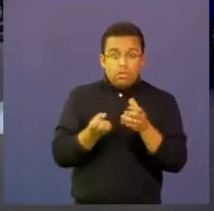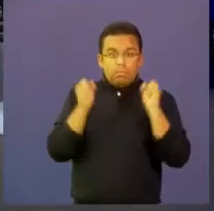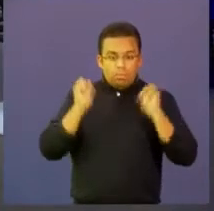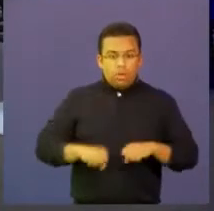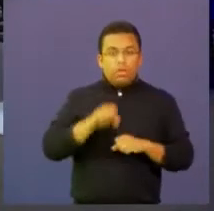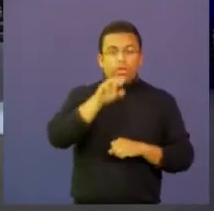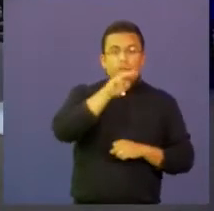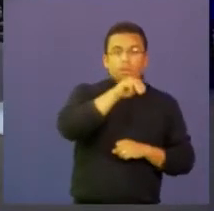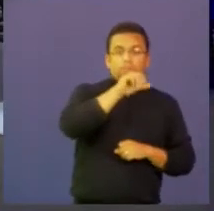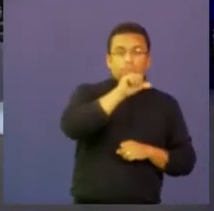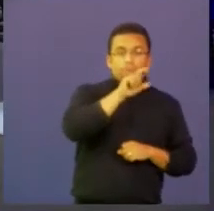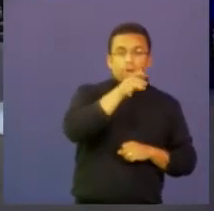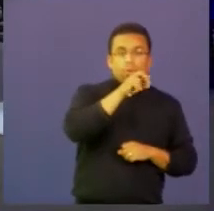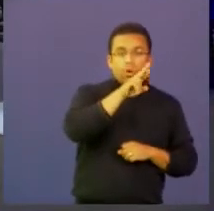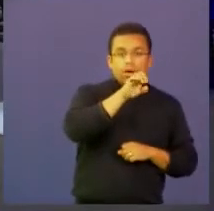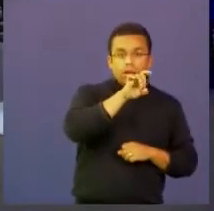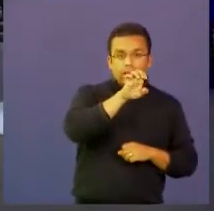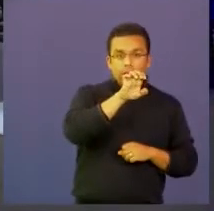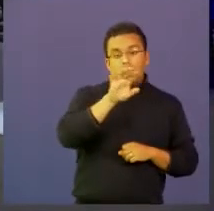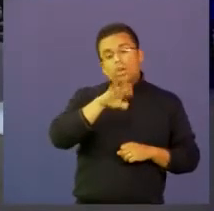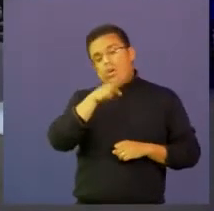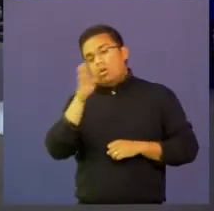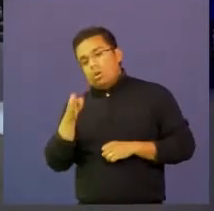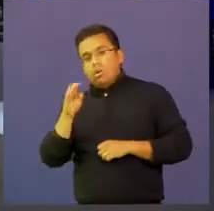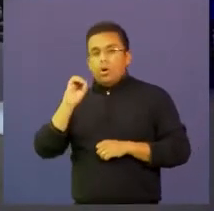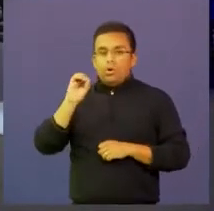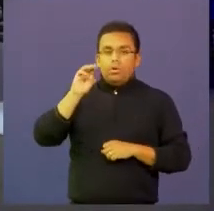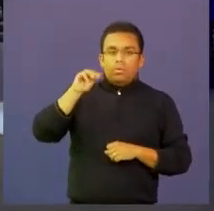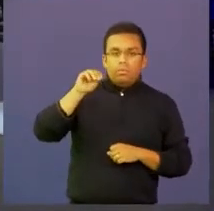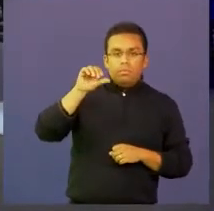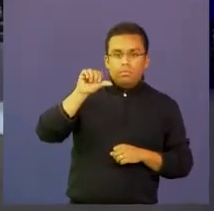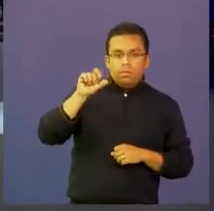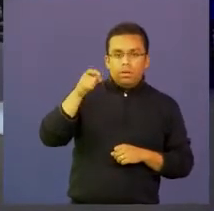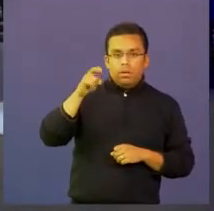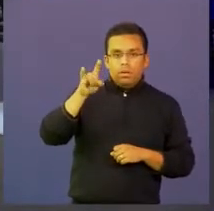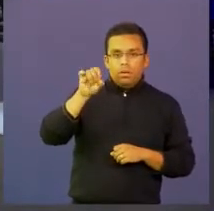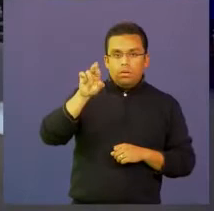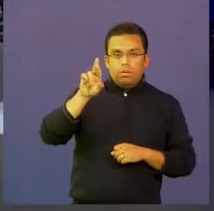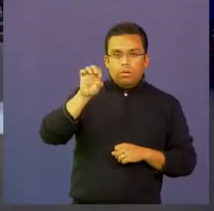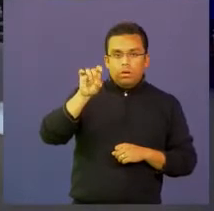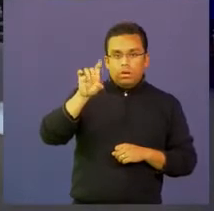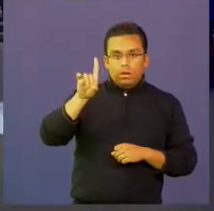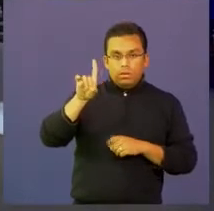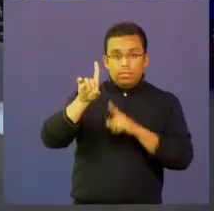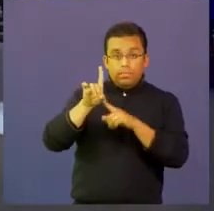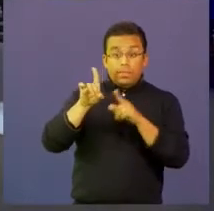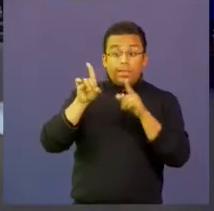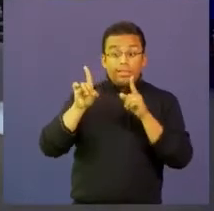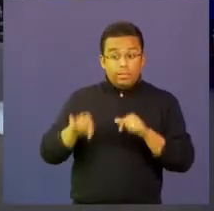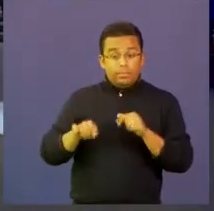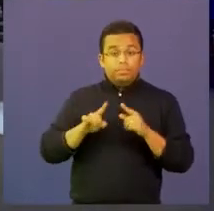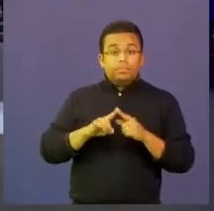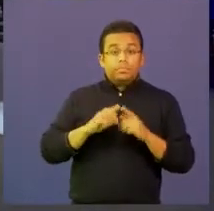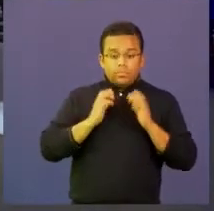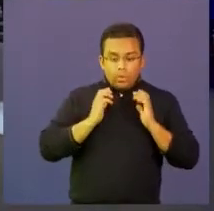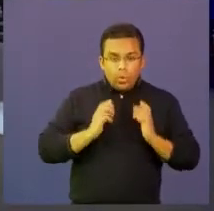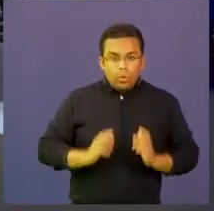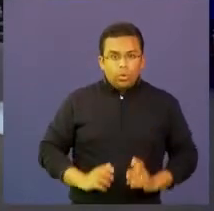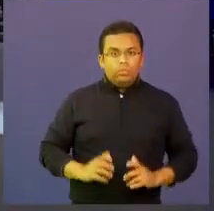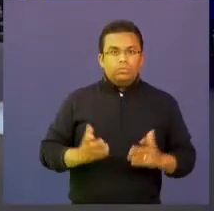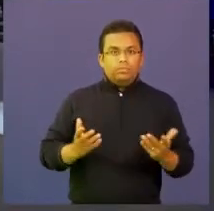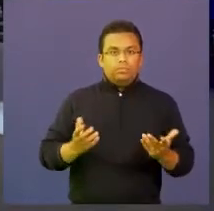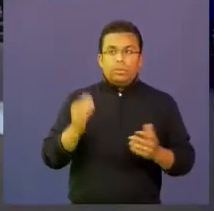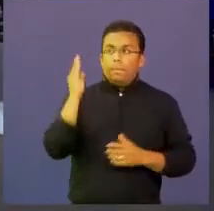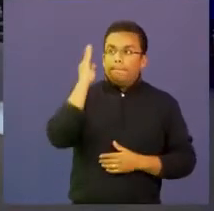Maguaret y Maguaret también queremos que lleguemos a lo transmedia que el cuerpo se involucre que las bibliotecas